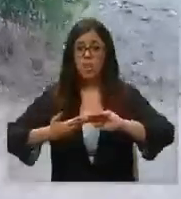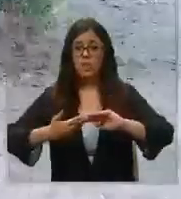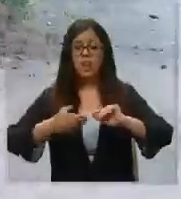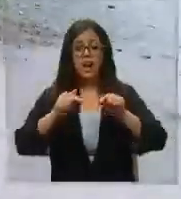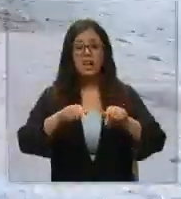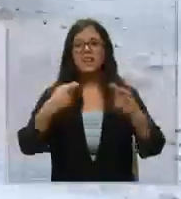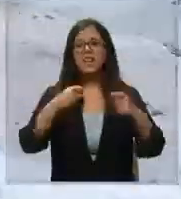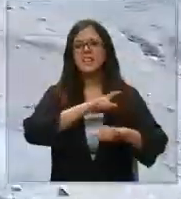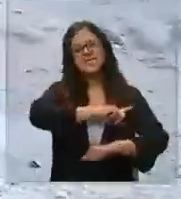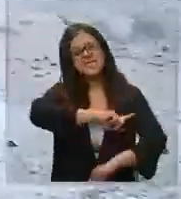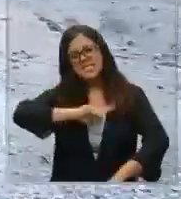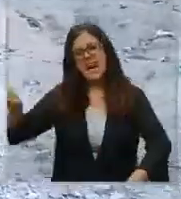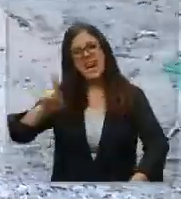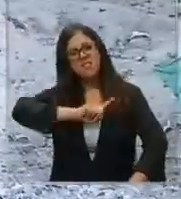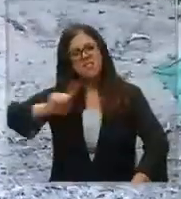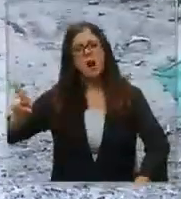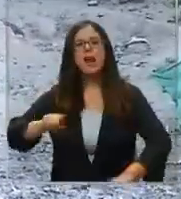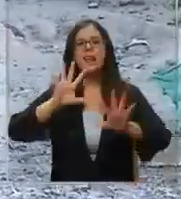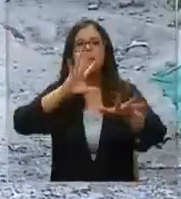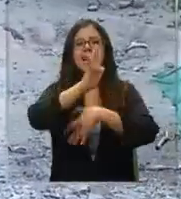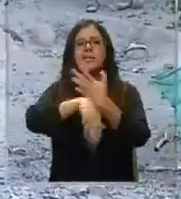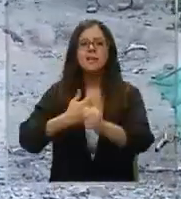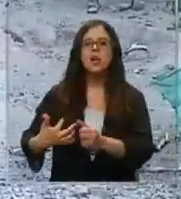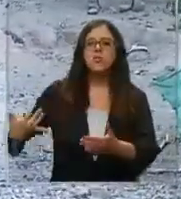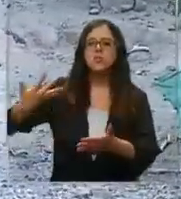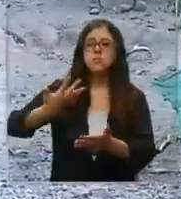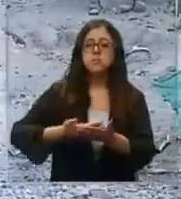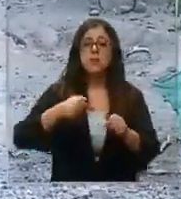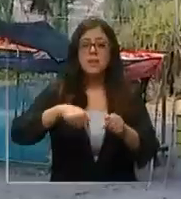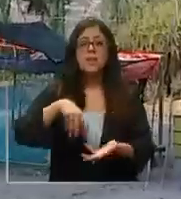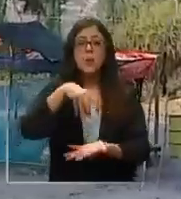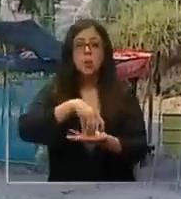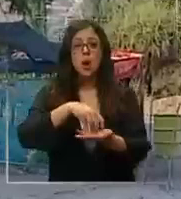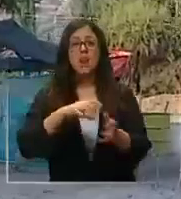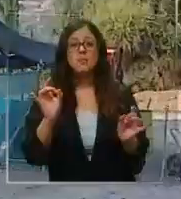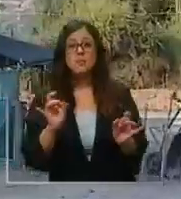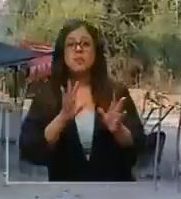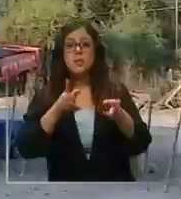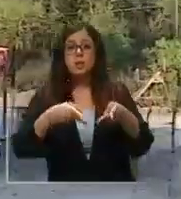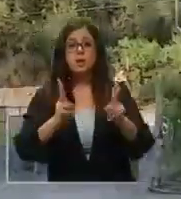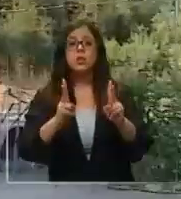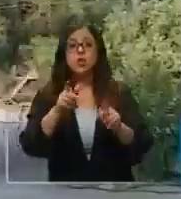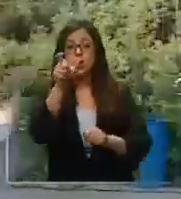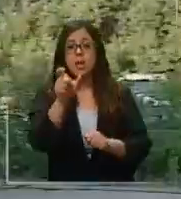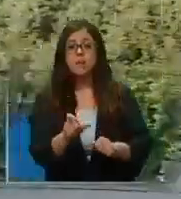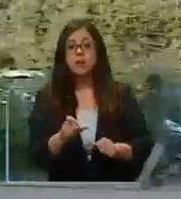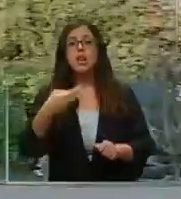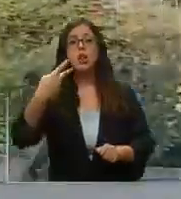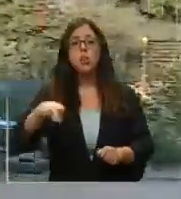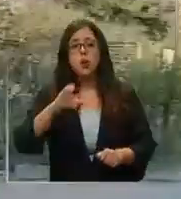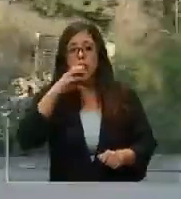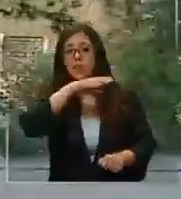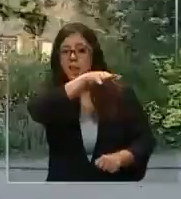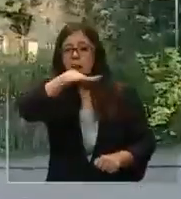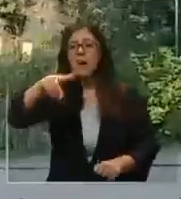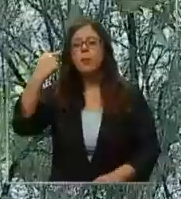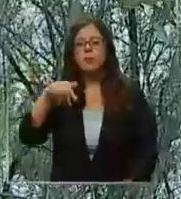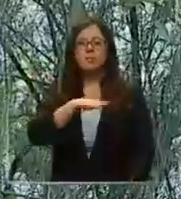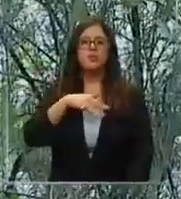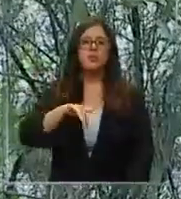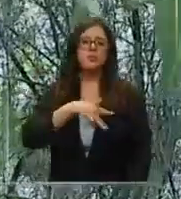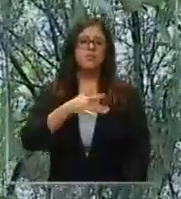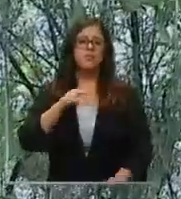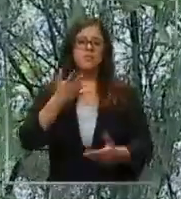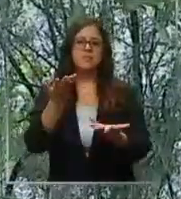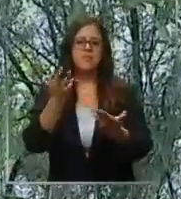más de 10 años. Ellos llevan 10 años en este lugar. Al parecer tienen autorización del dueño del fondo, pero es una situación lamentable. Que hace recordar algunos